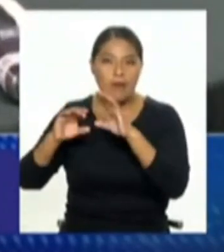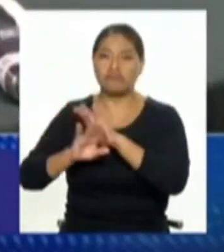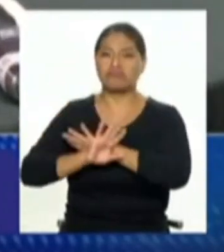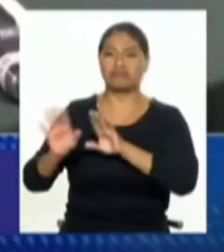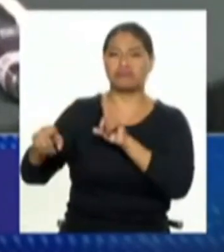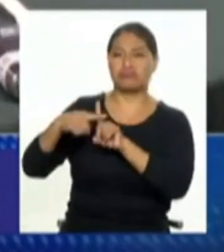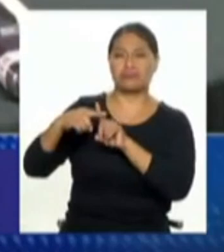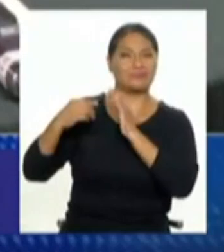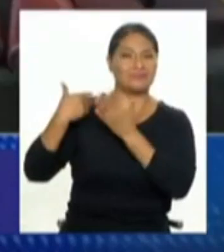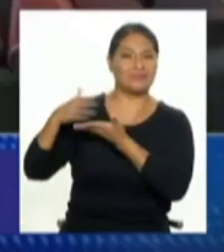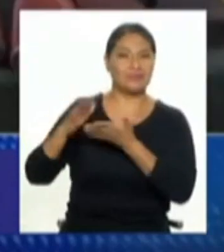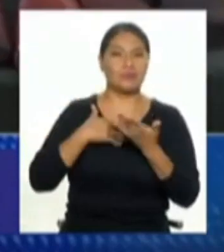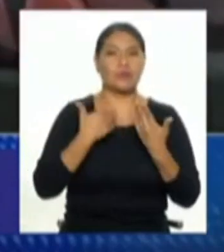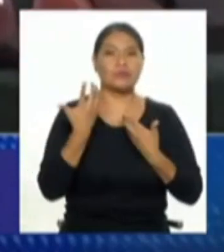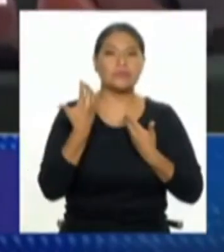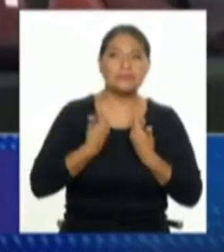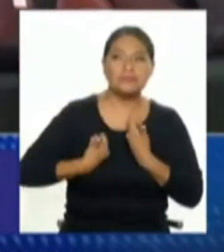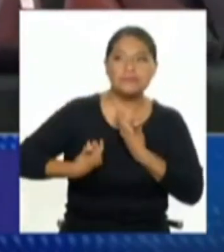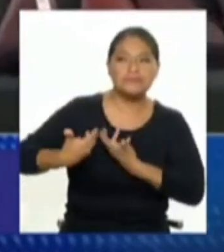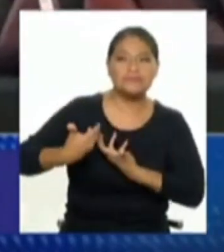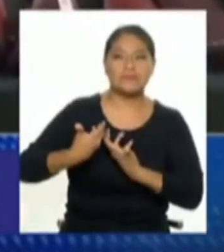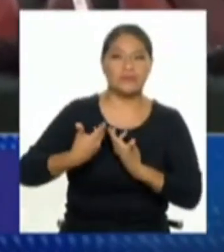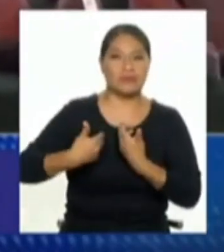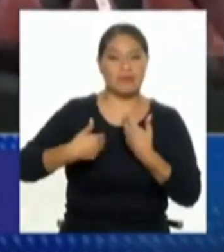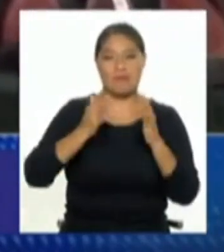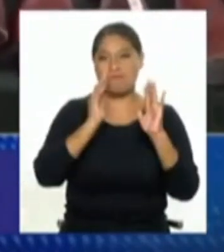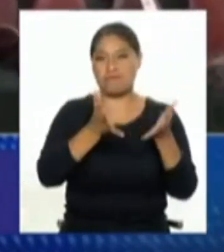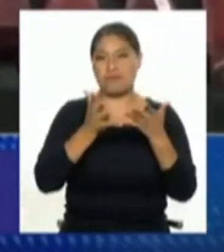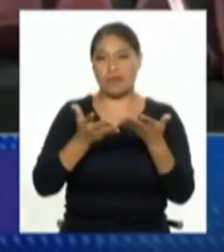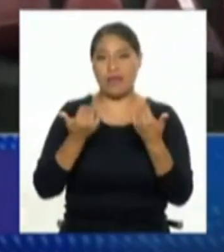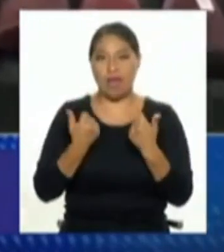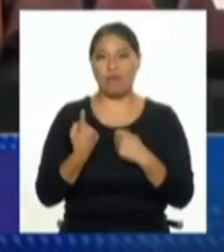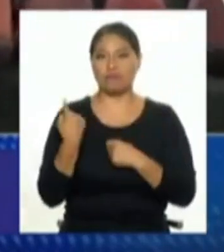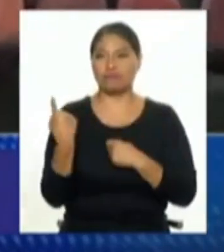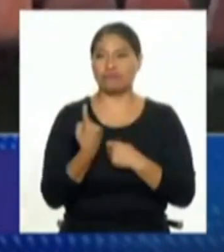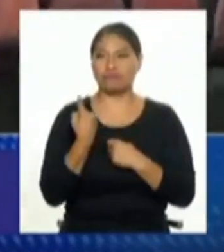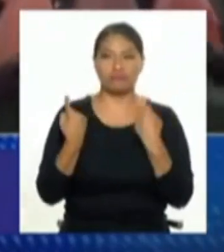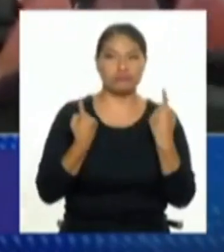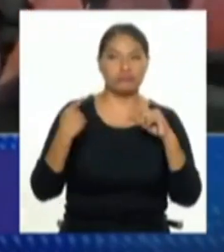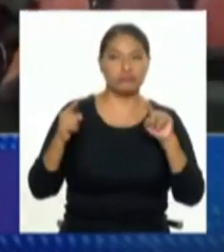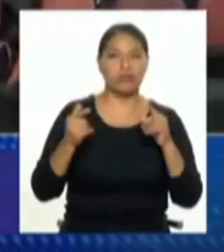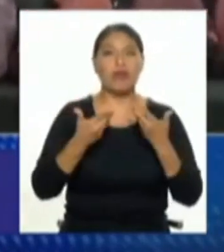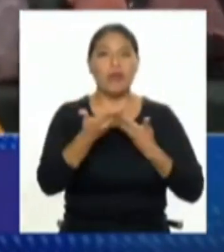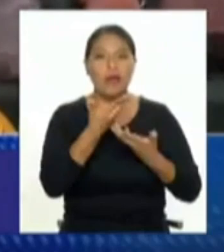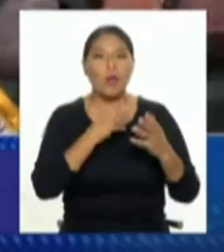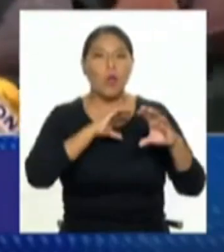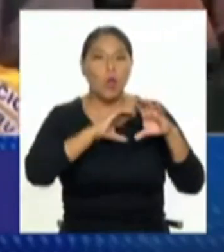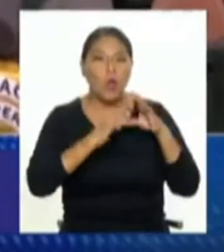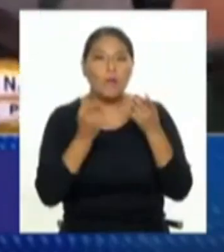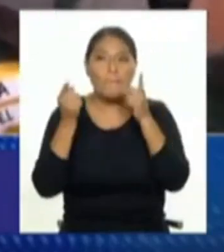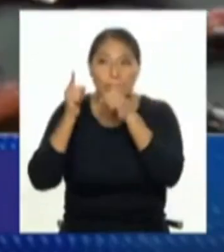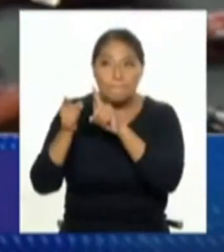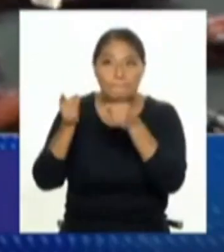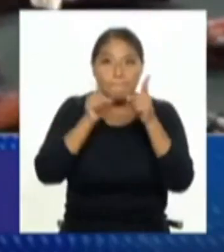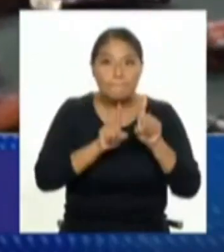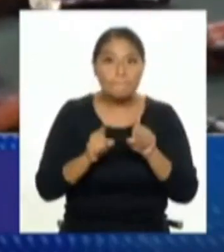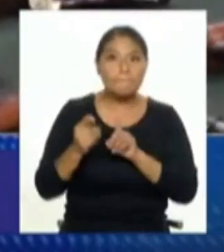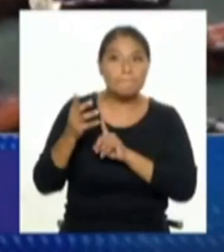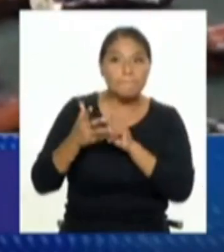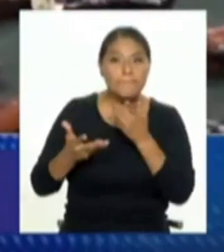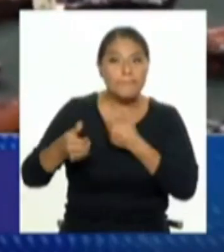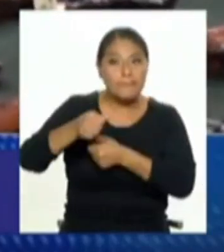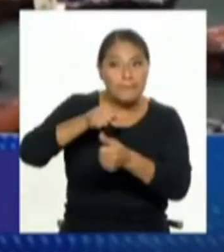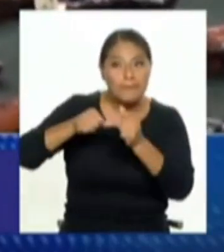asertiva y de afecto comunitario se ha perdido mucho esa capacidad de negociar de llegar a un acuerdo hay afecto